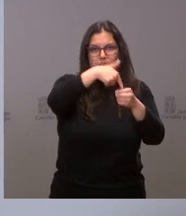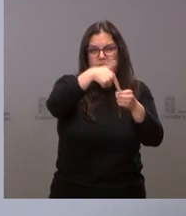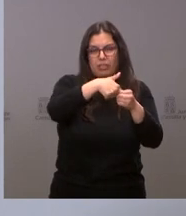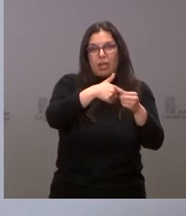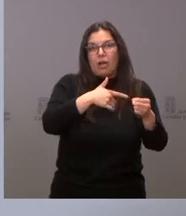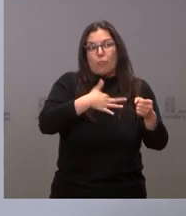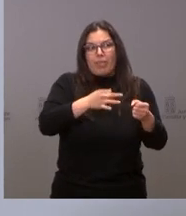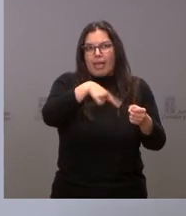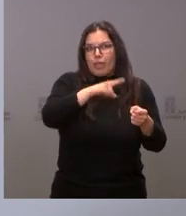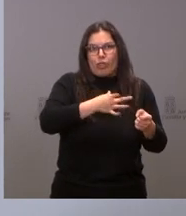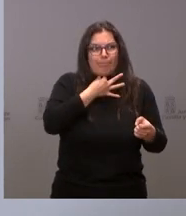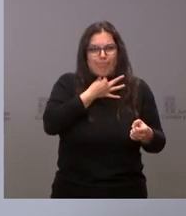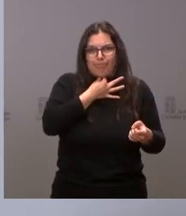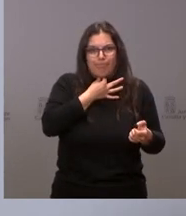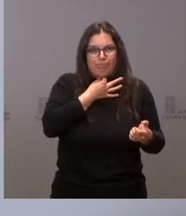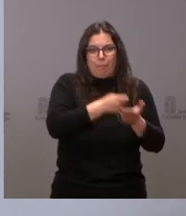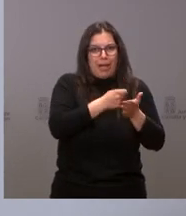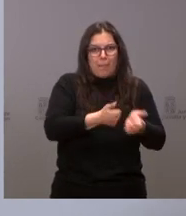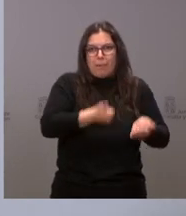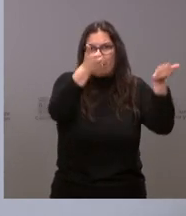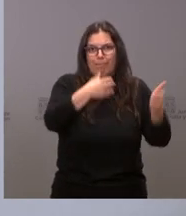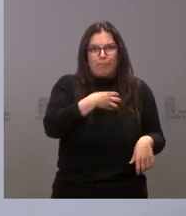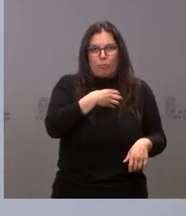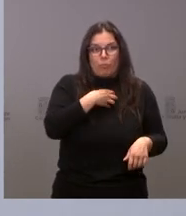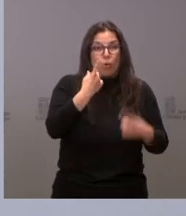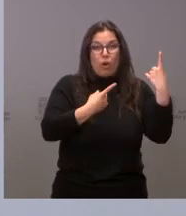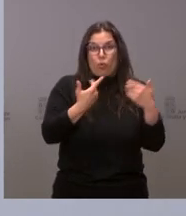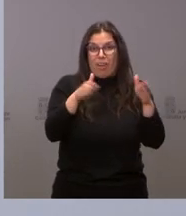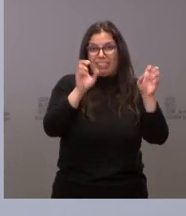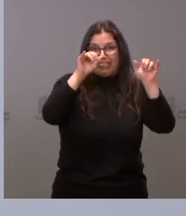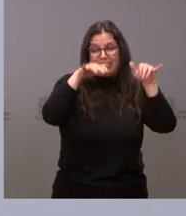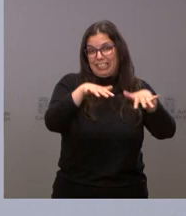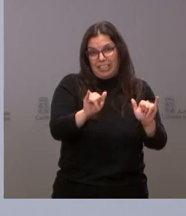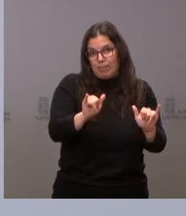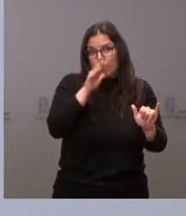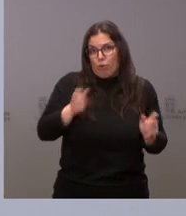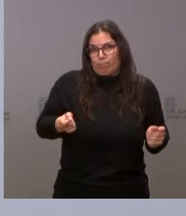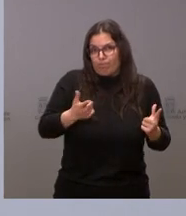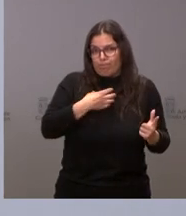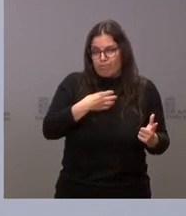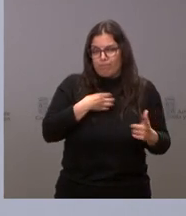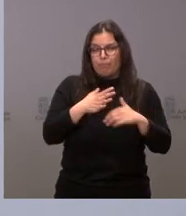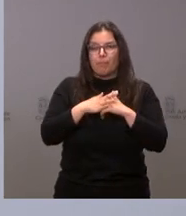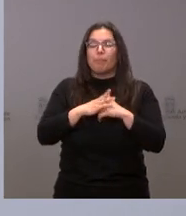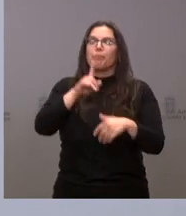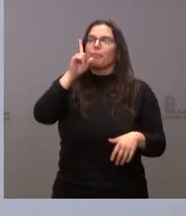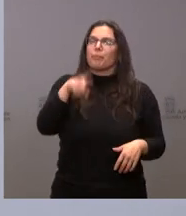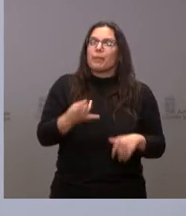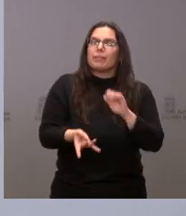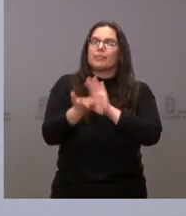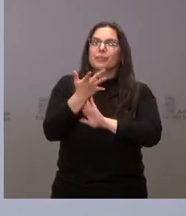no tienen capacidad económica para poder abrir y soportar ese coste. Vamos a poner en marcha